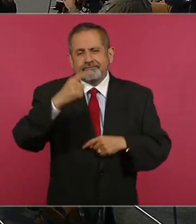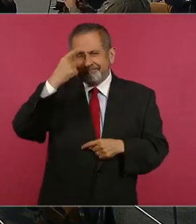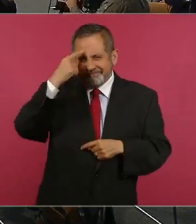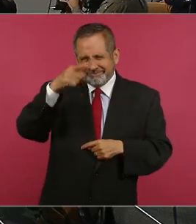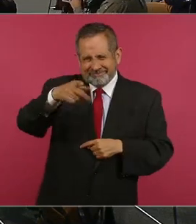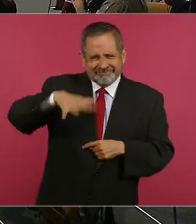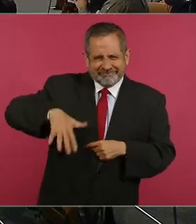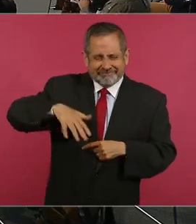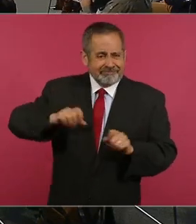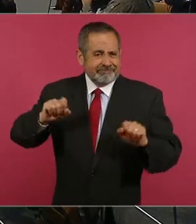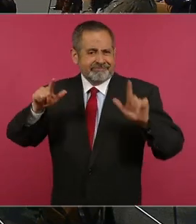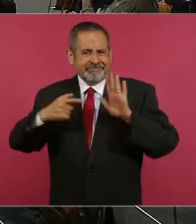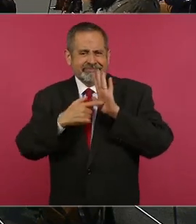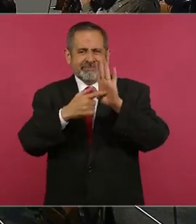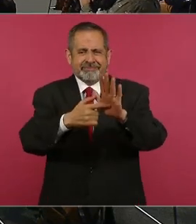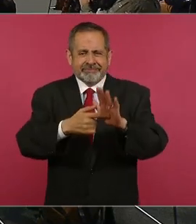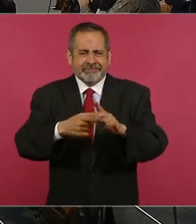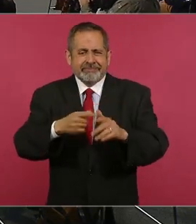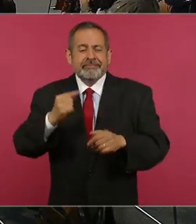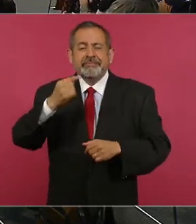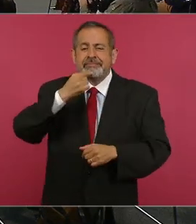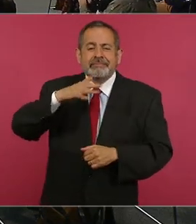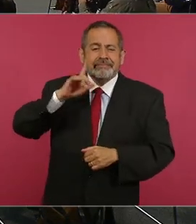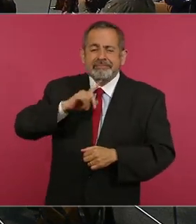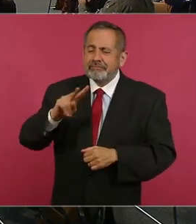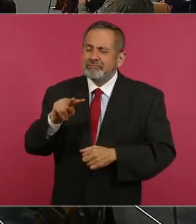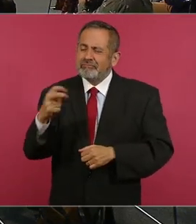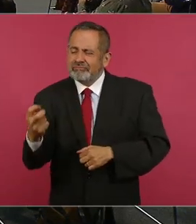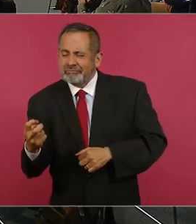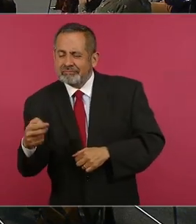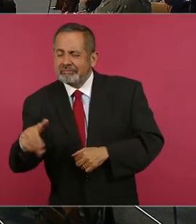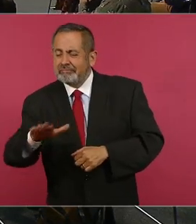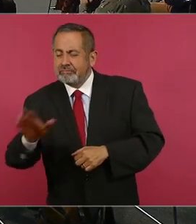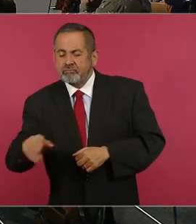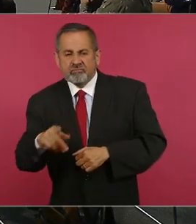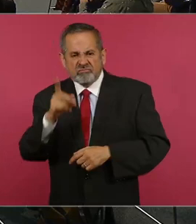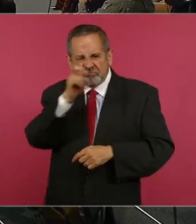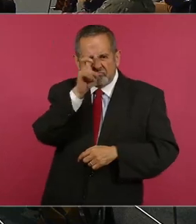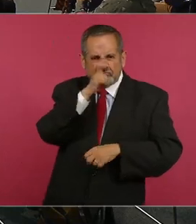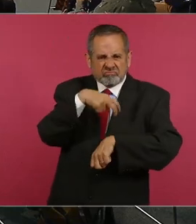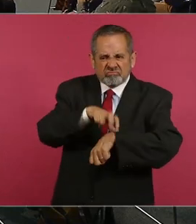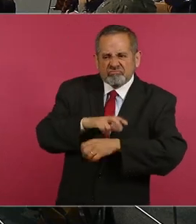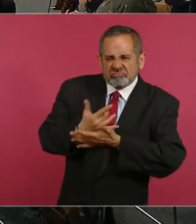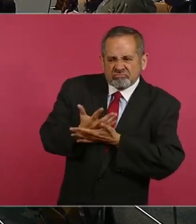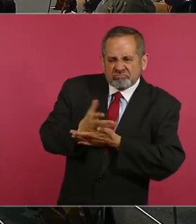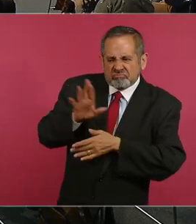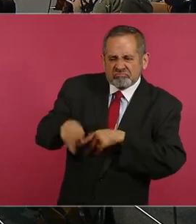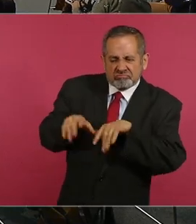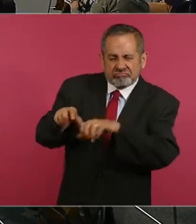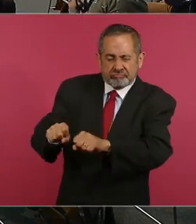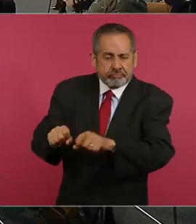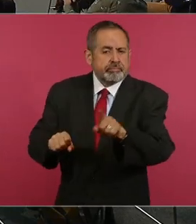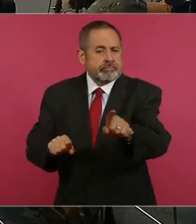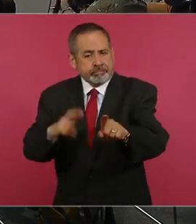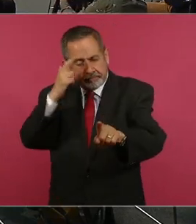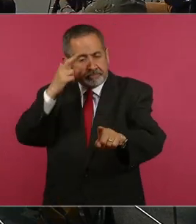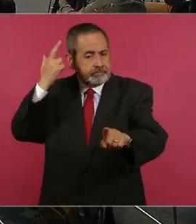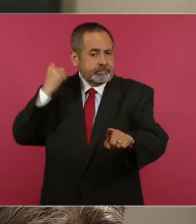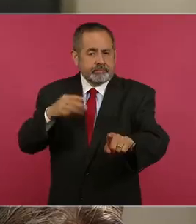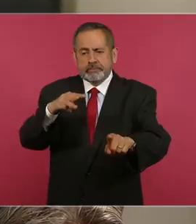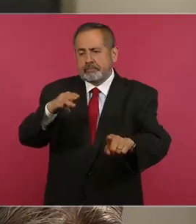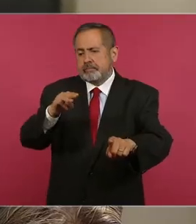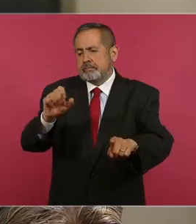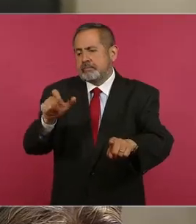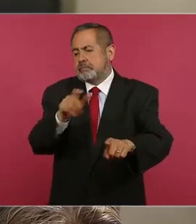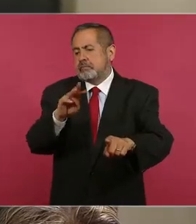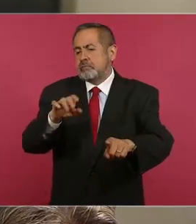y el buitre que mostró en este espacio. Como dijera John Maswell-Quetzi, Premio Nobel de Literatura 2003, parafraseando al filósofo